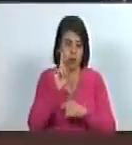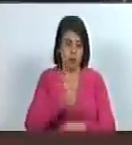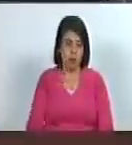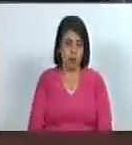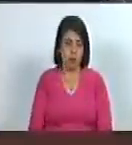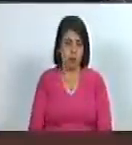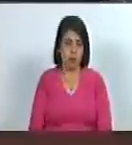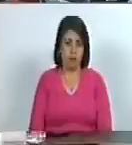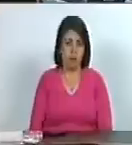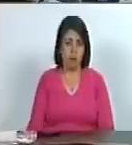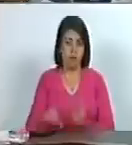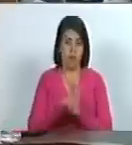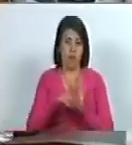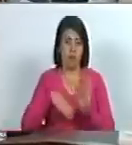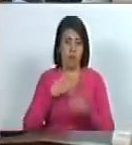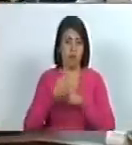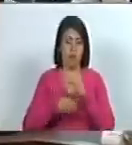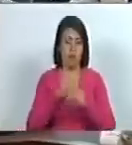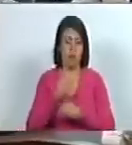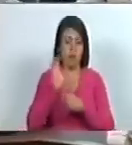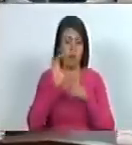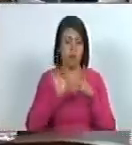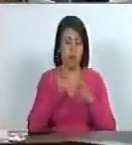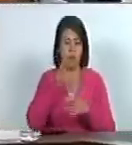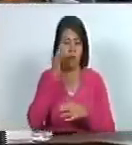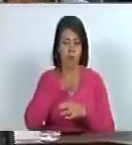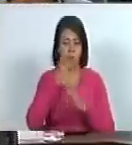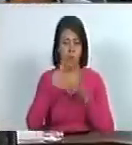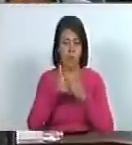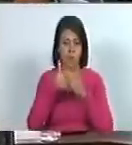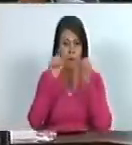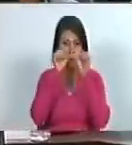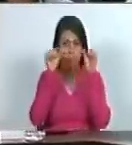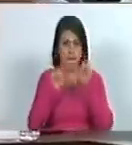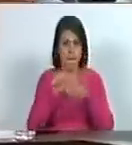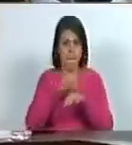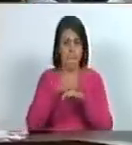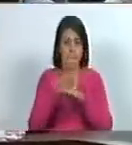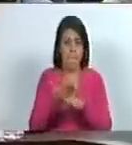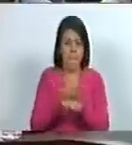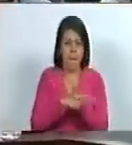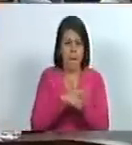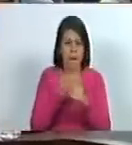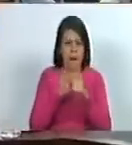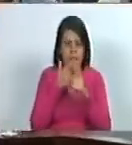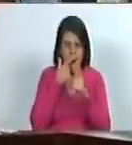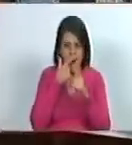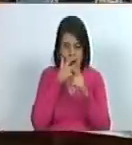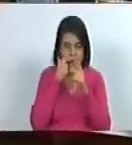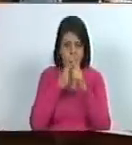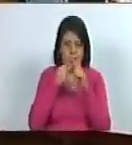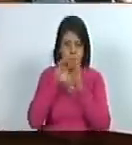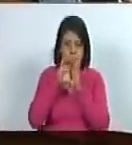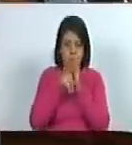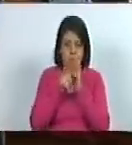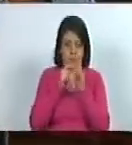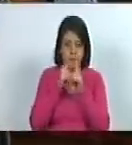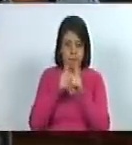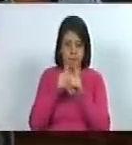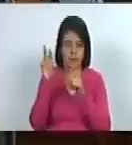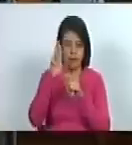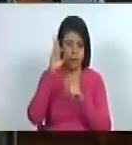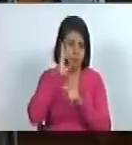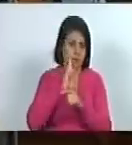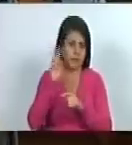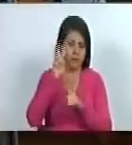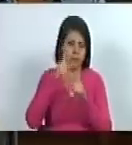es una ley que puede tener hasta carácter garantista porque el preámbulo de la constitución de la república bolivariana